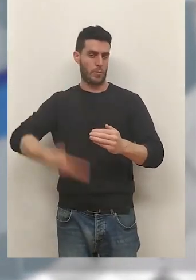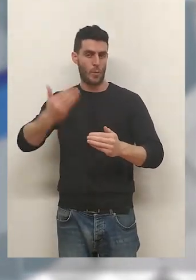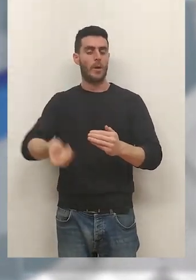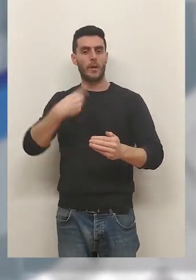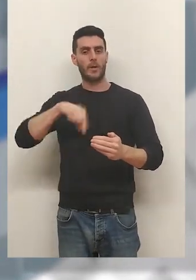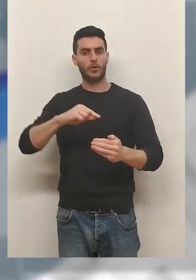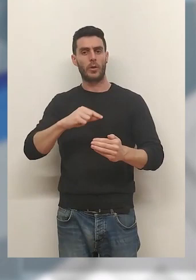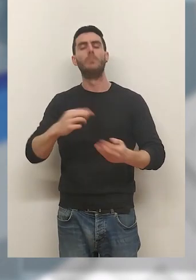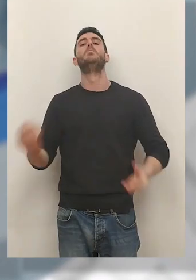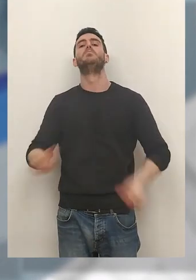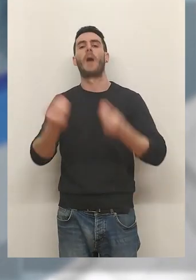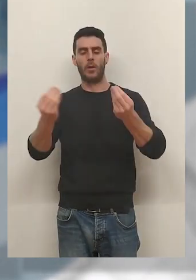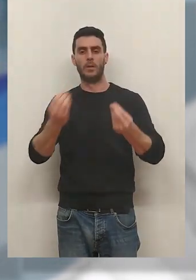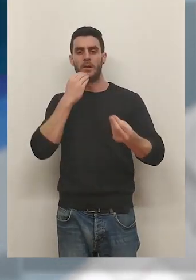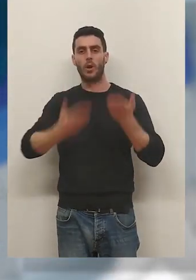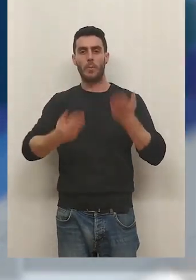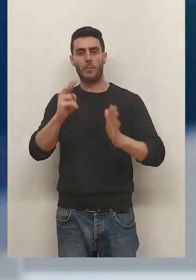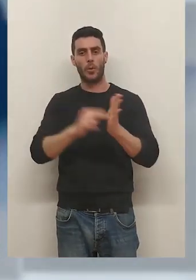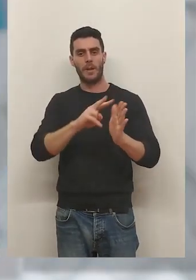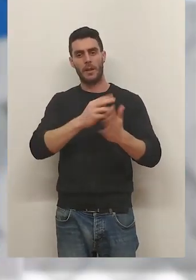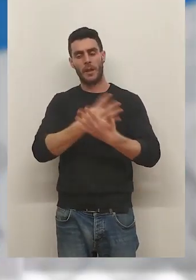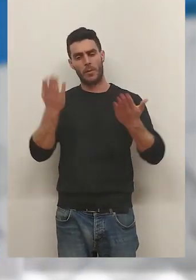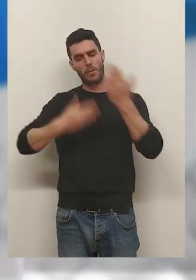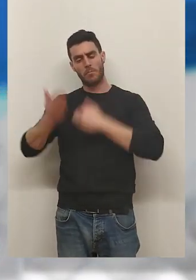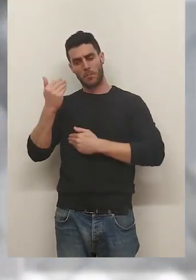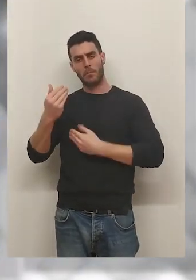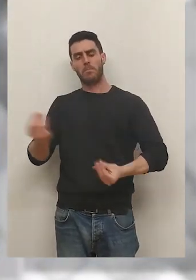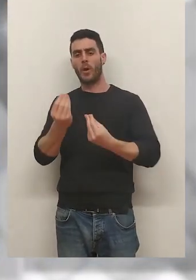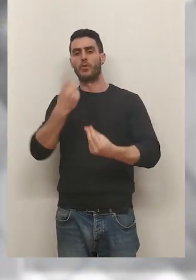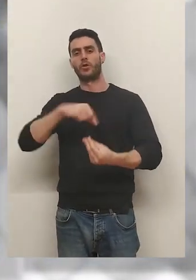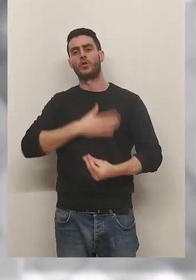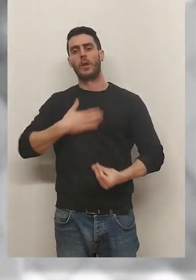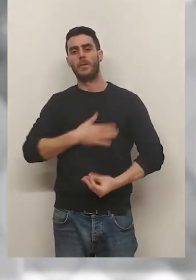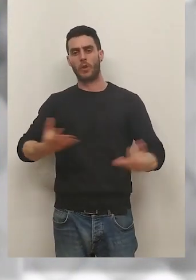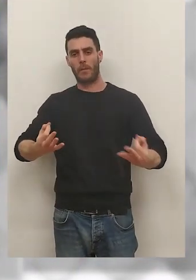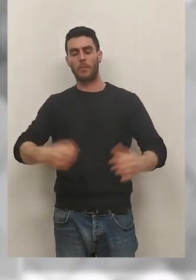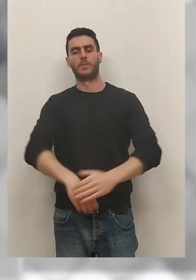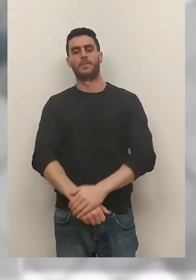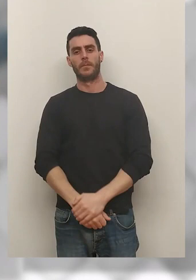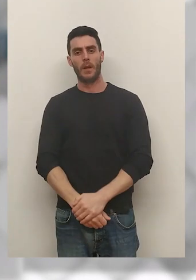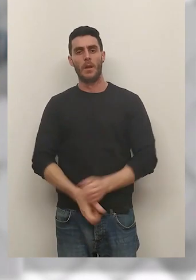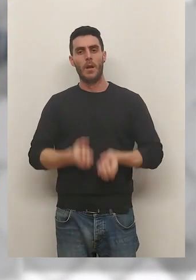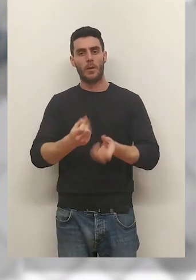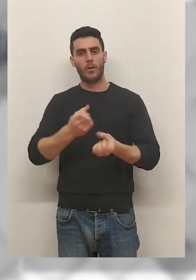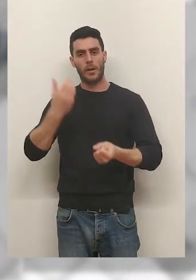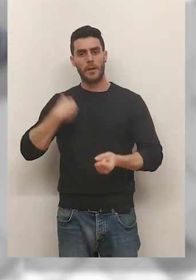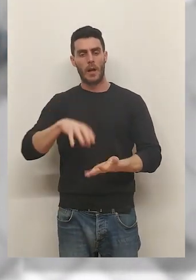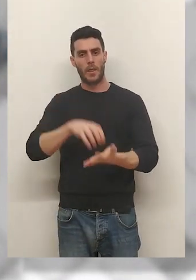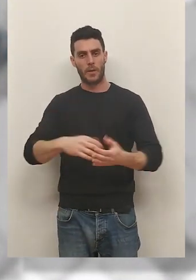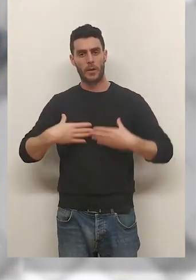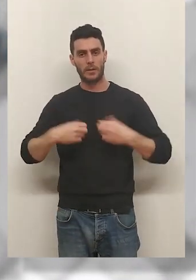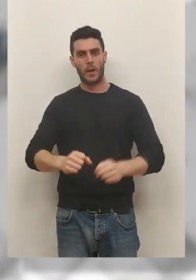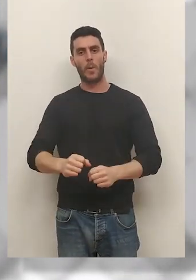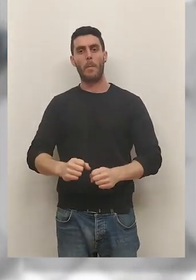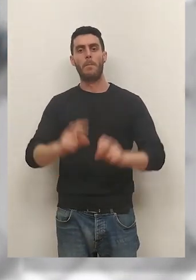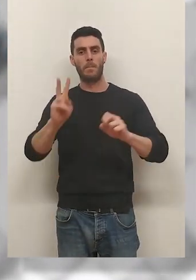estamos más, estamos mejor que en 2019. Yo creo que por eso hay que estar satisfechos. Y se lo hemos contado, el Centro de